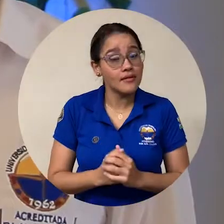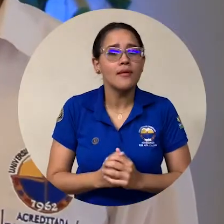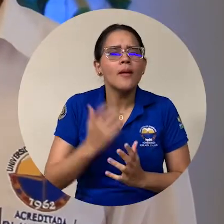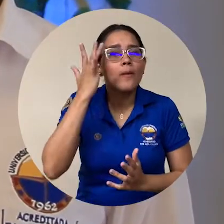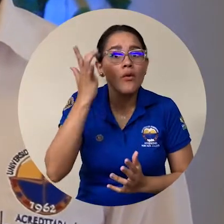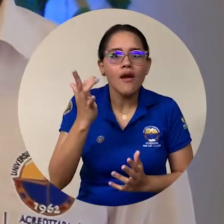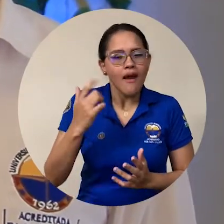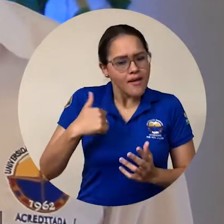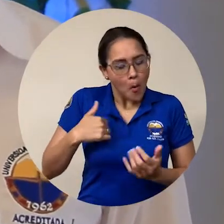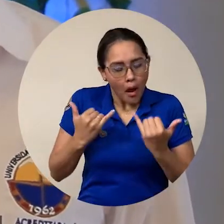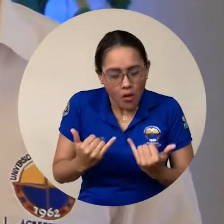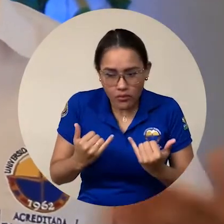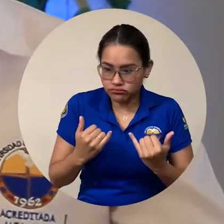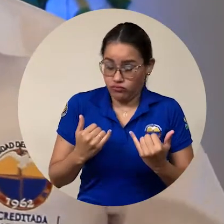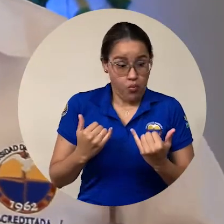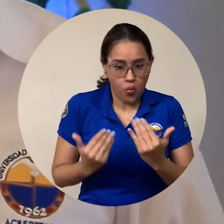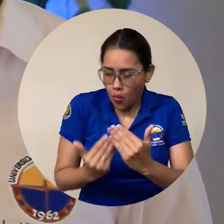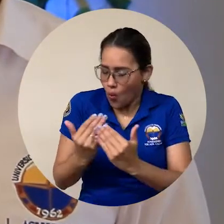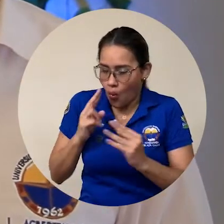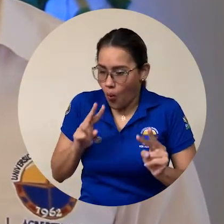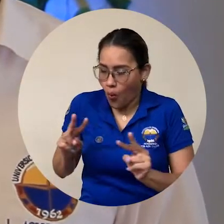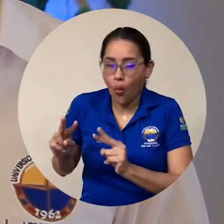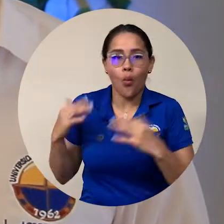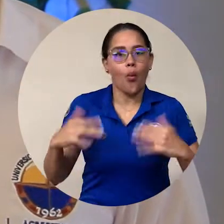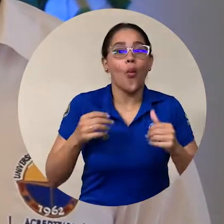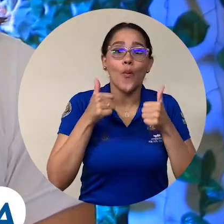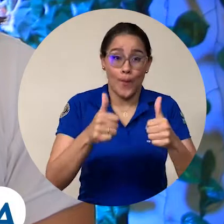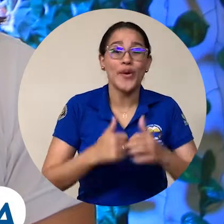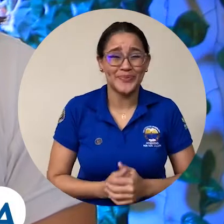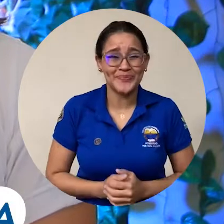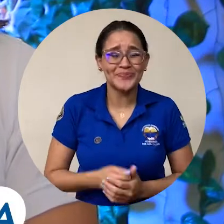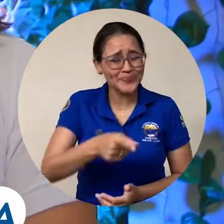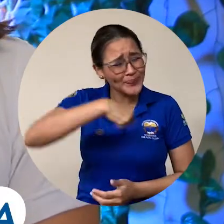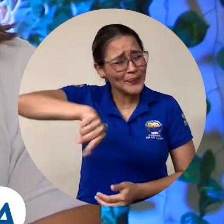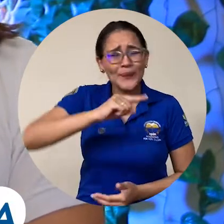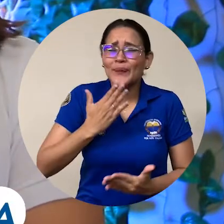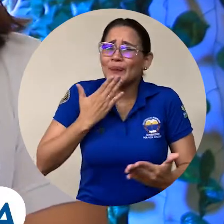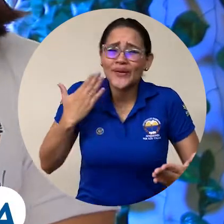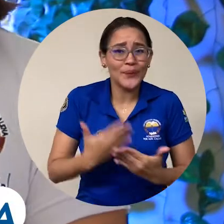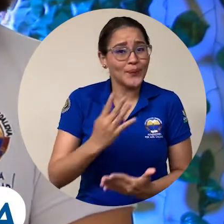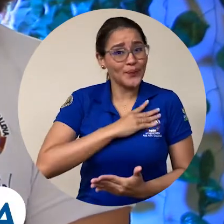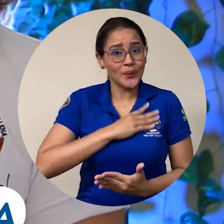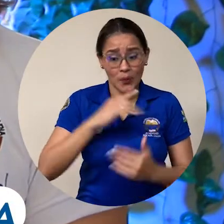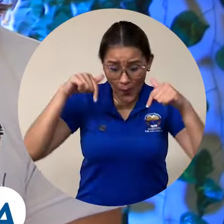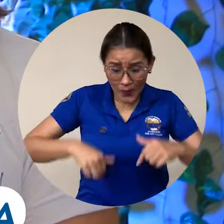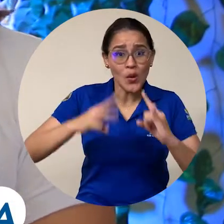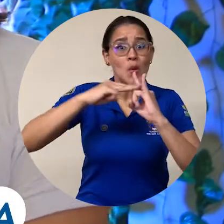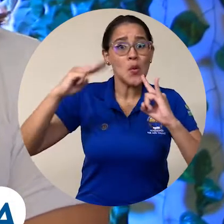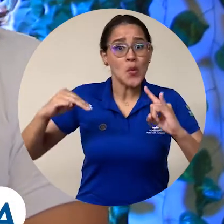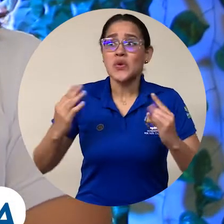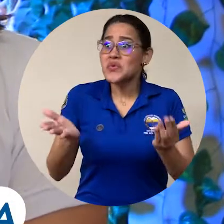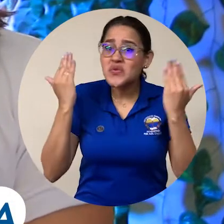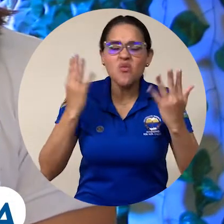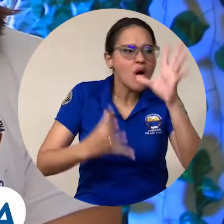incluso mucho más de lo que en ese momento se había inventariado. Bastante gratificante tener este bosque en la universidad porque es una